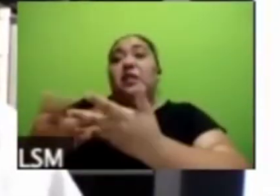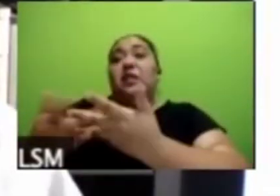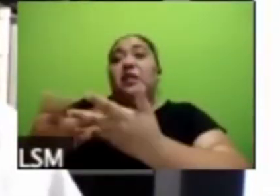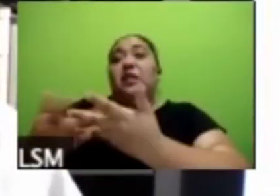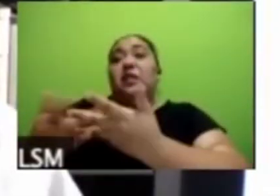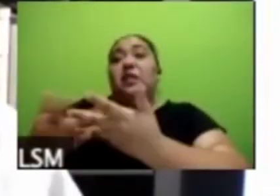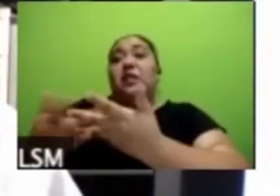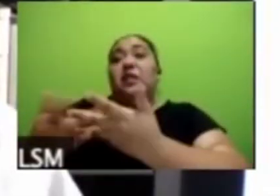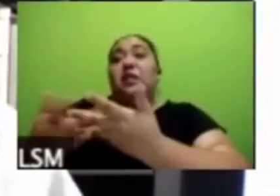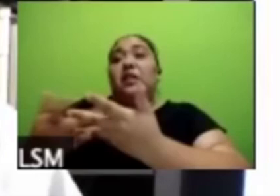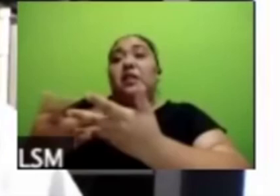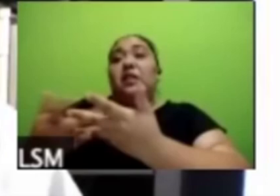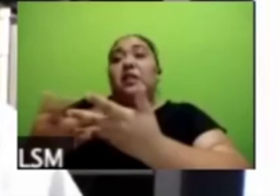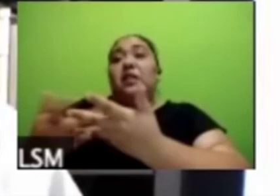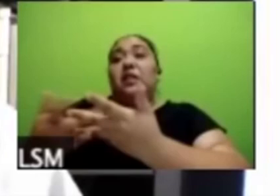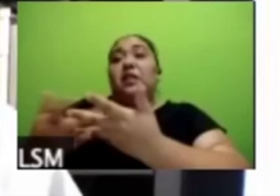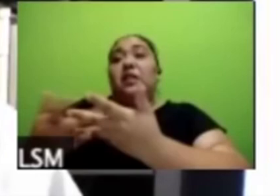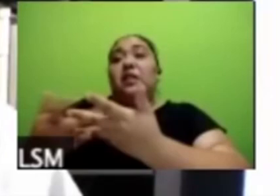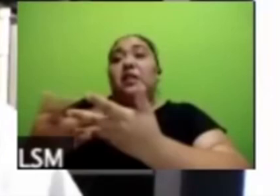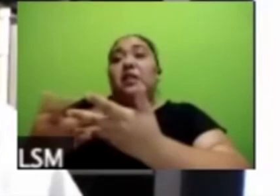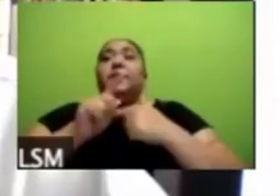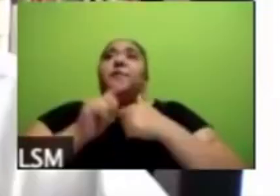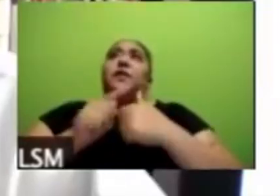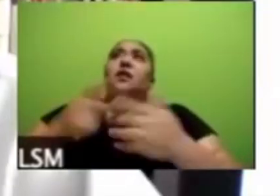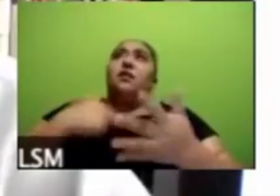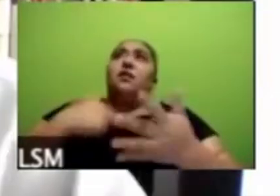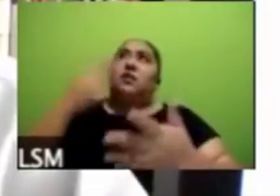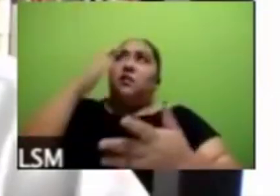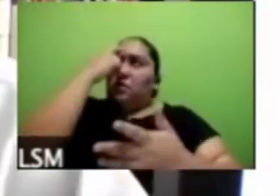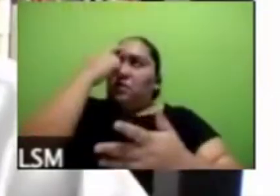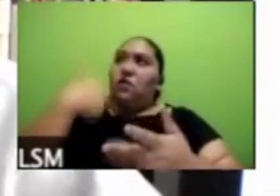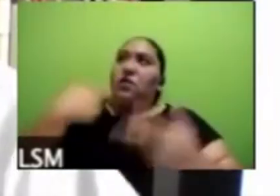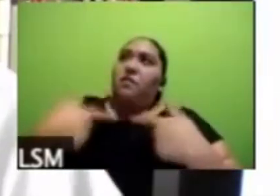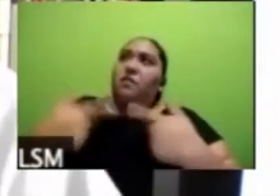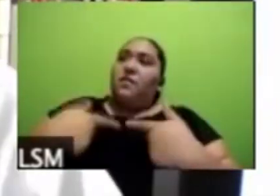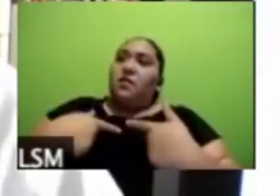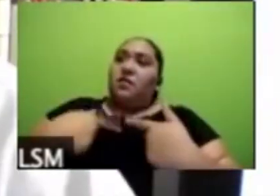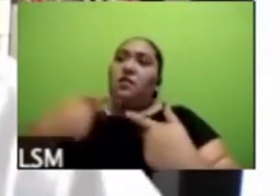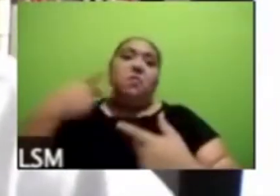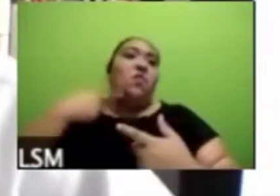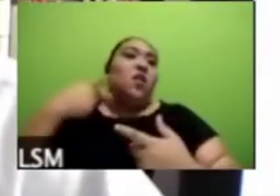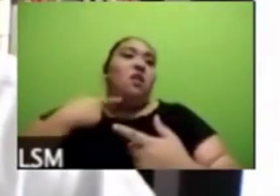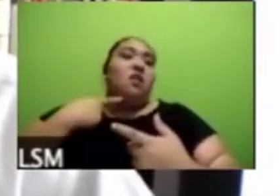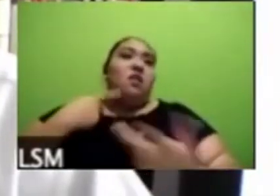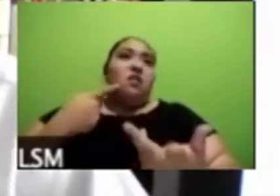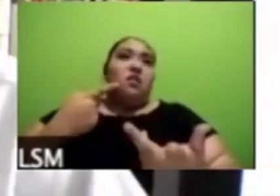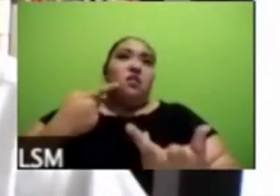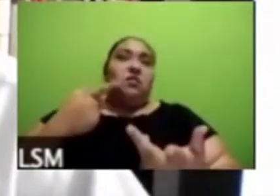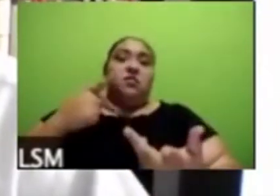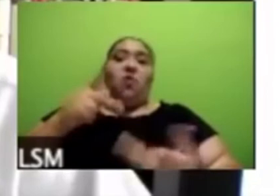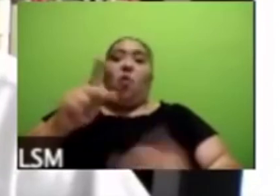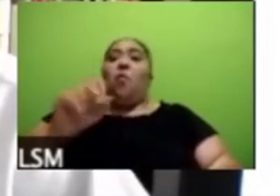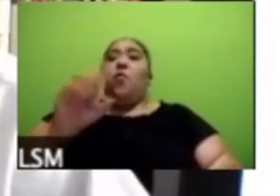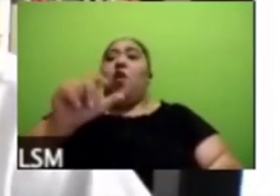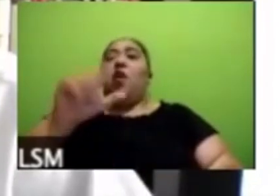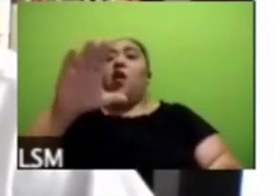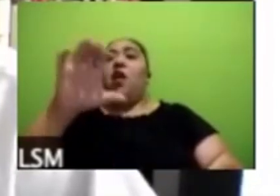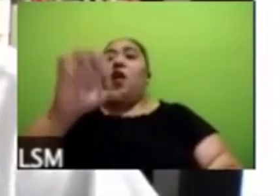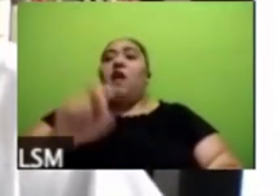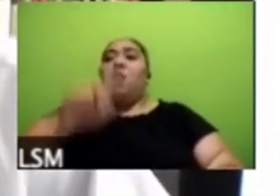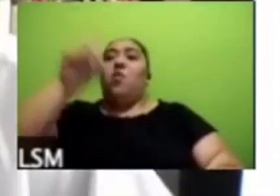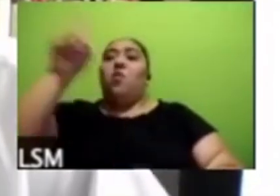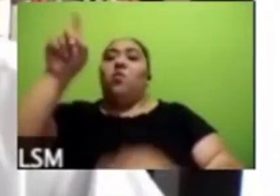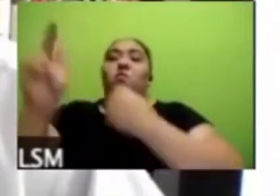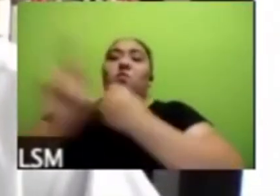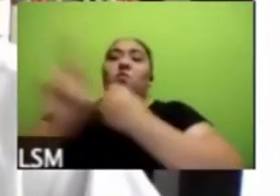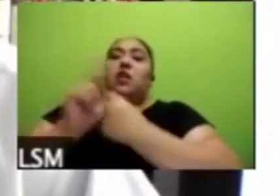anotaciones que hizo un un célebre politólogo holaco norteamericano Adam Chaworsky en